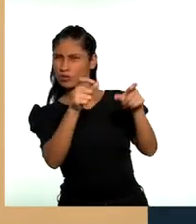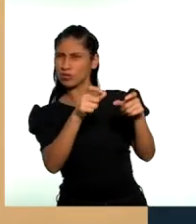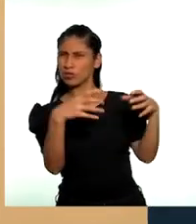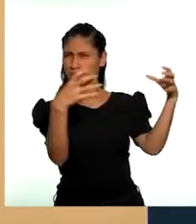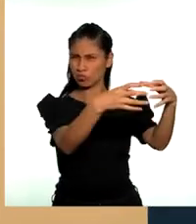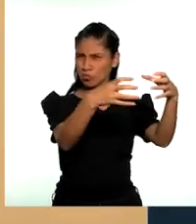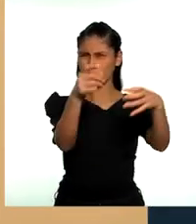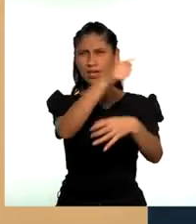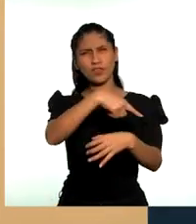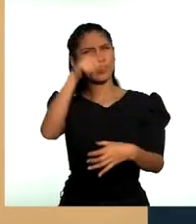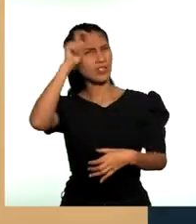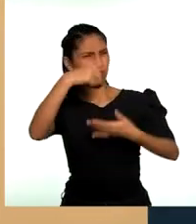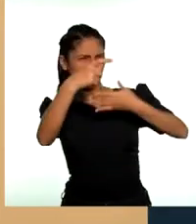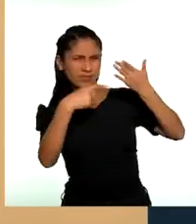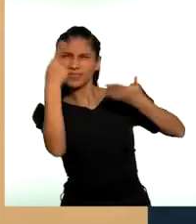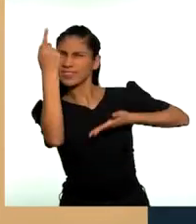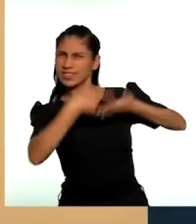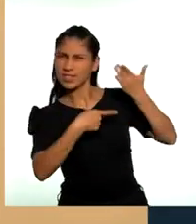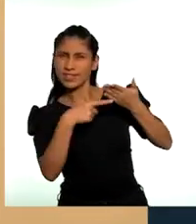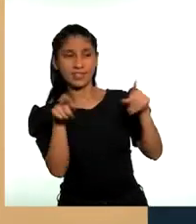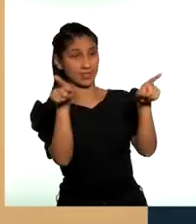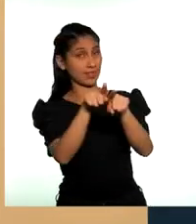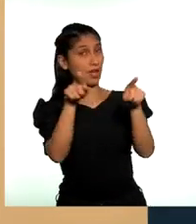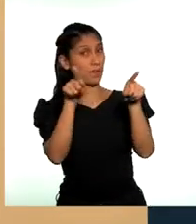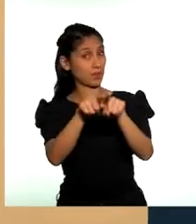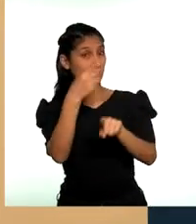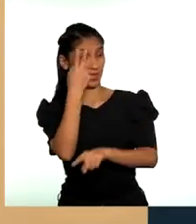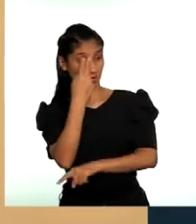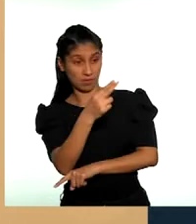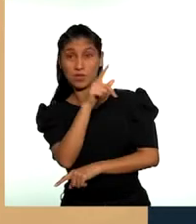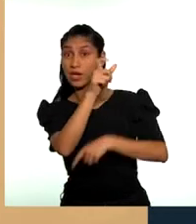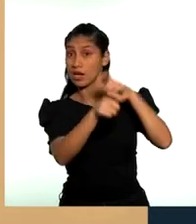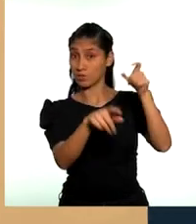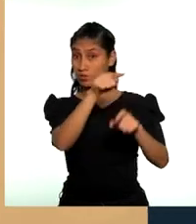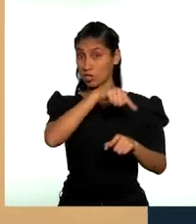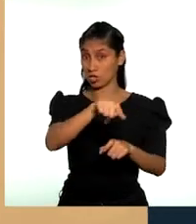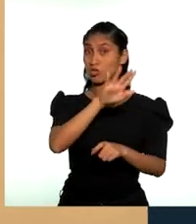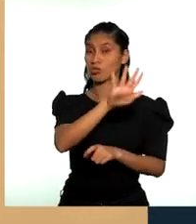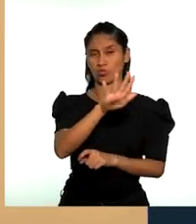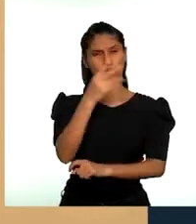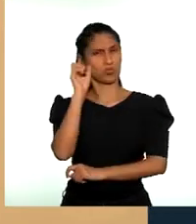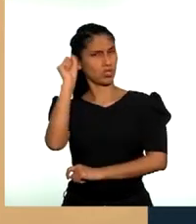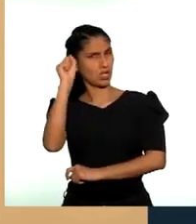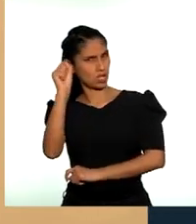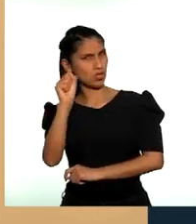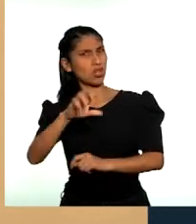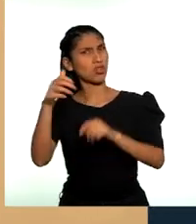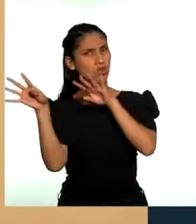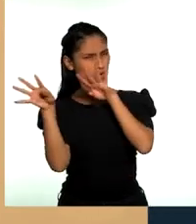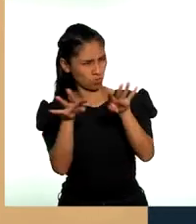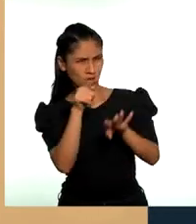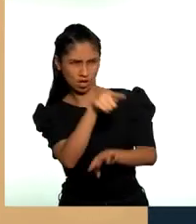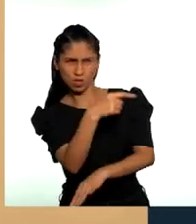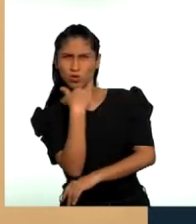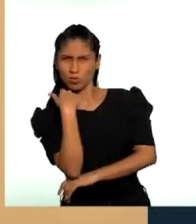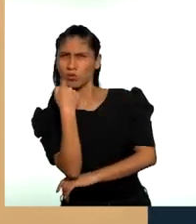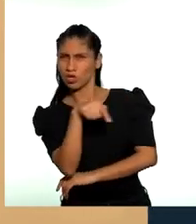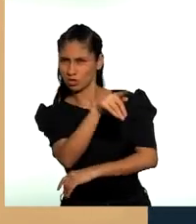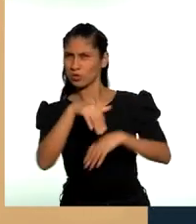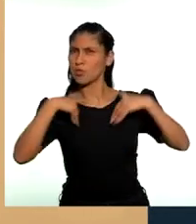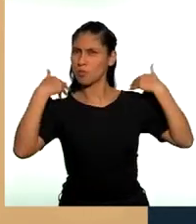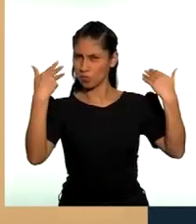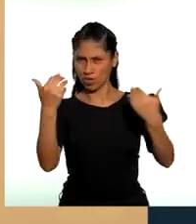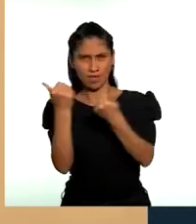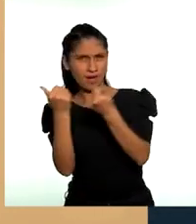les reconoce su capacidad política y jurídica de participar activamente